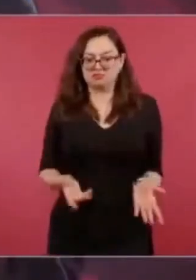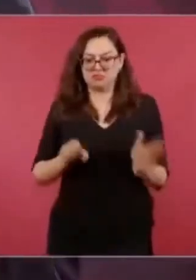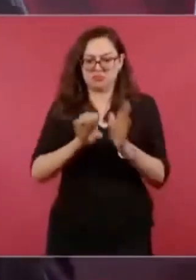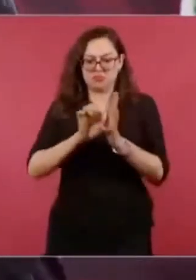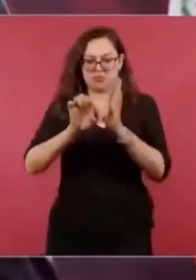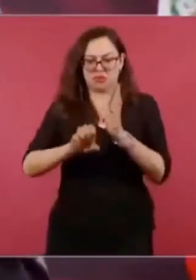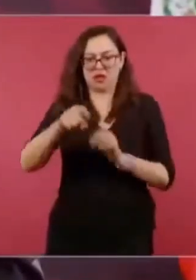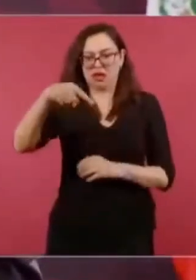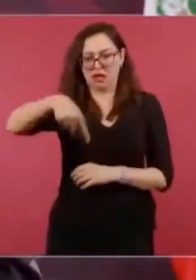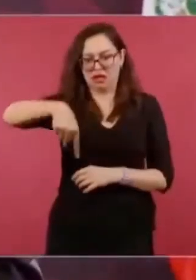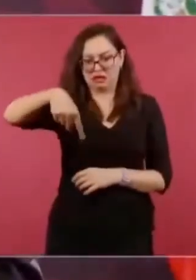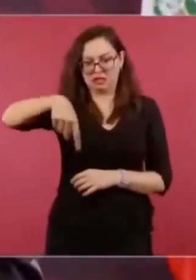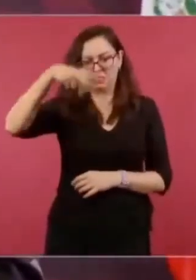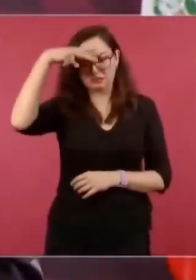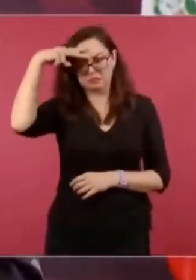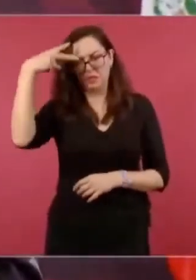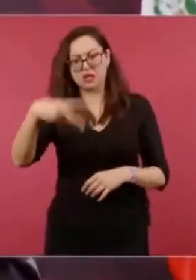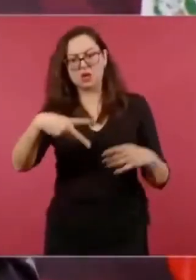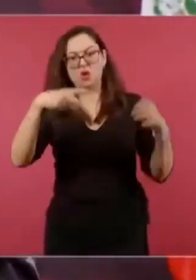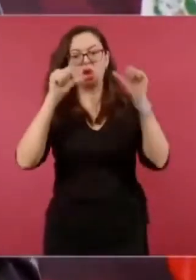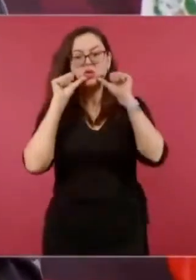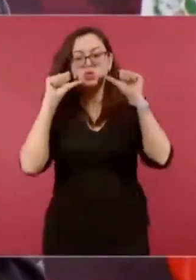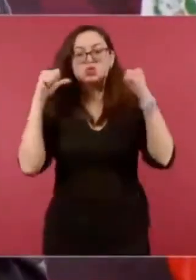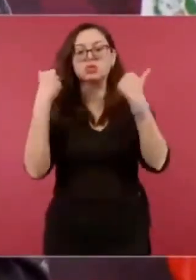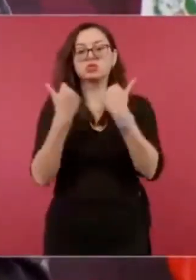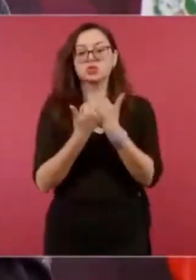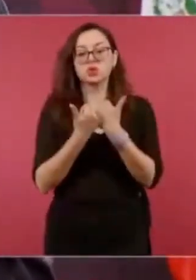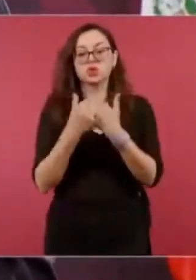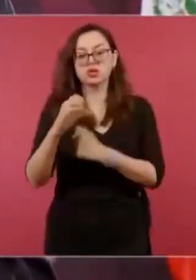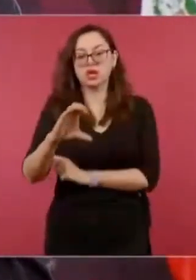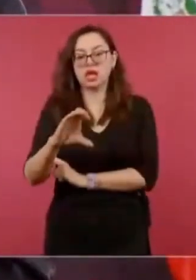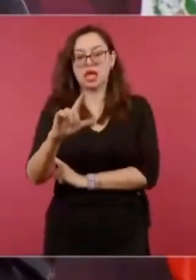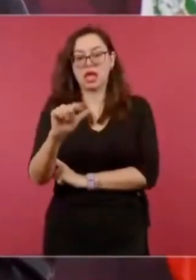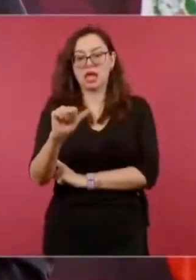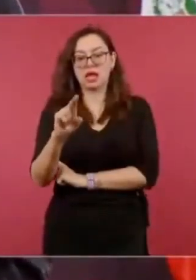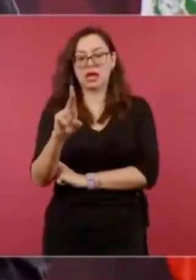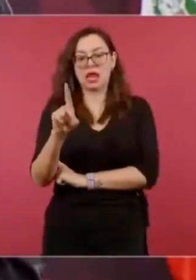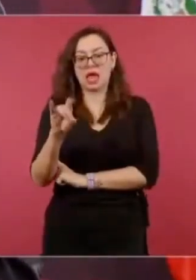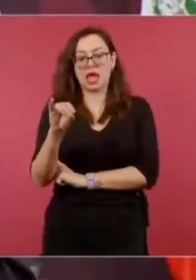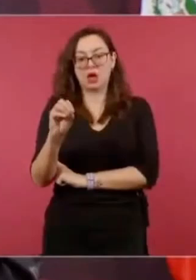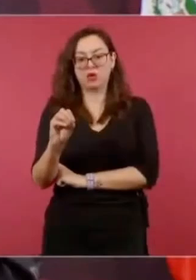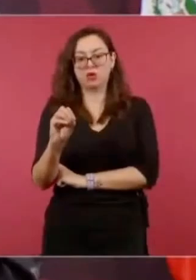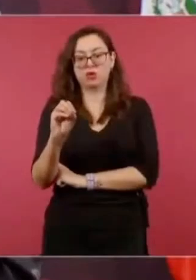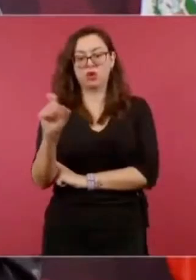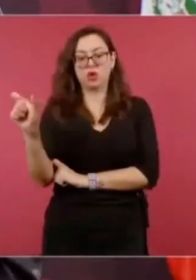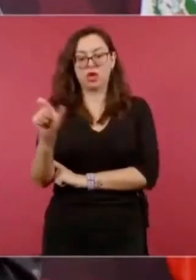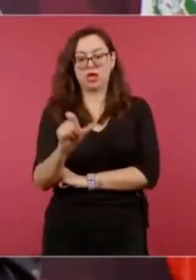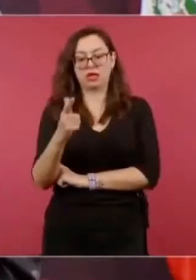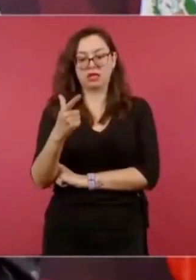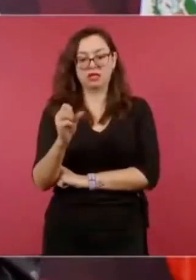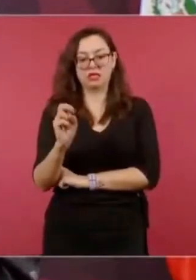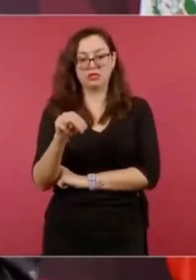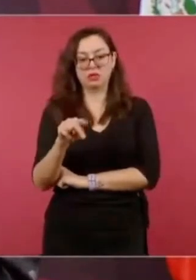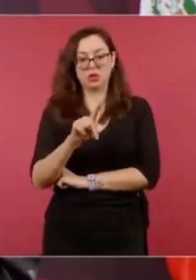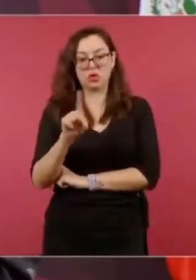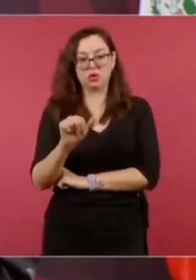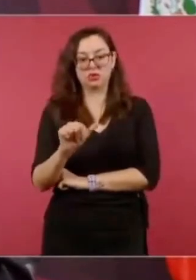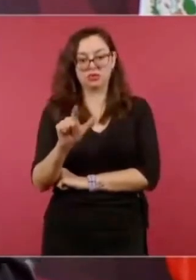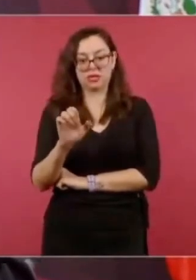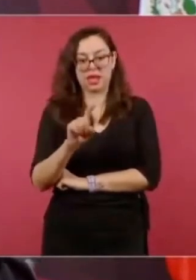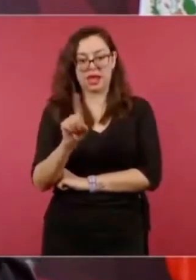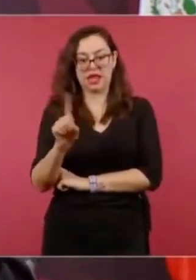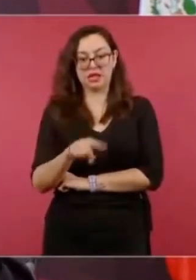financiando a la institución de Claudio X. González y de la señora